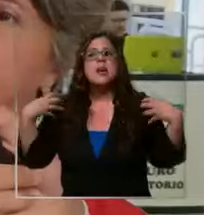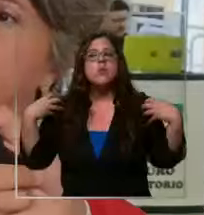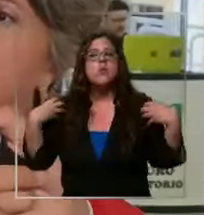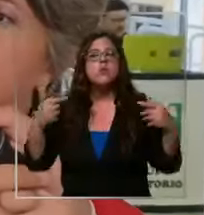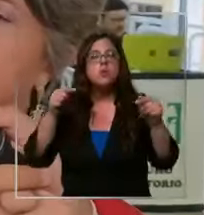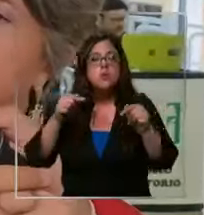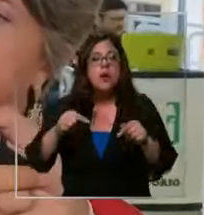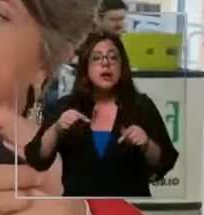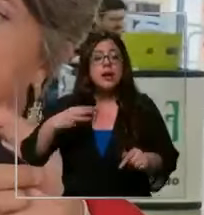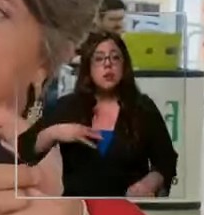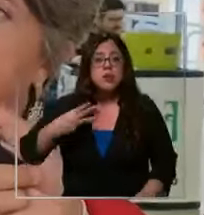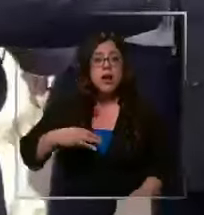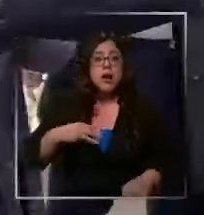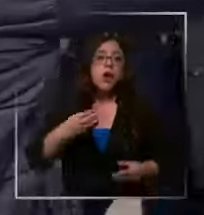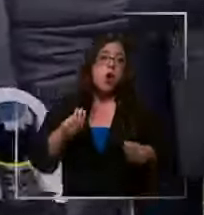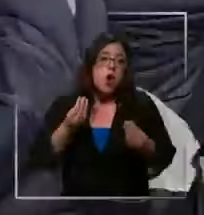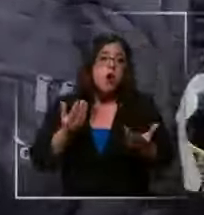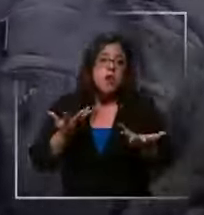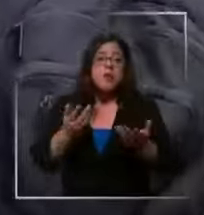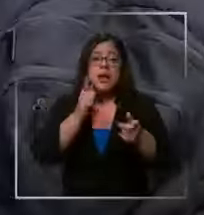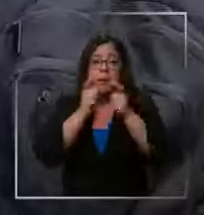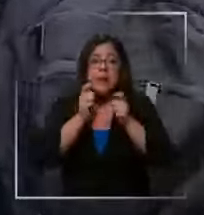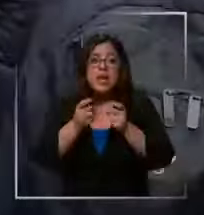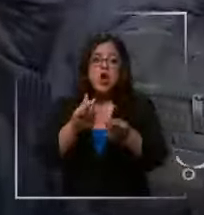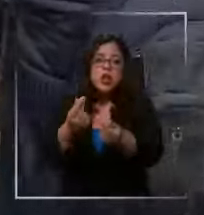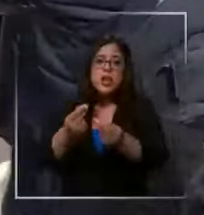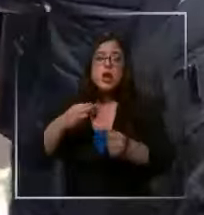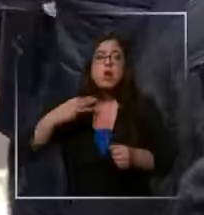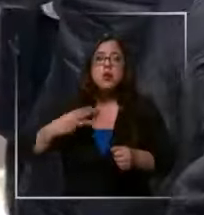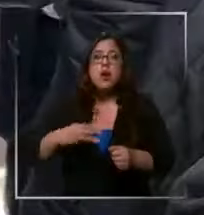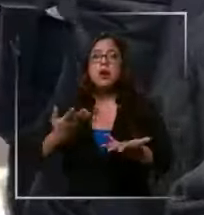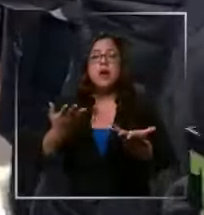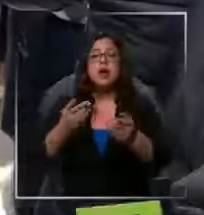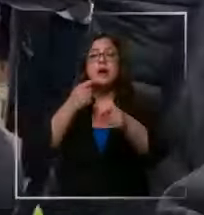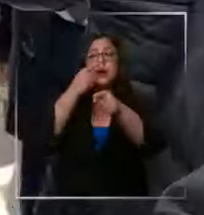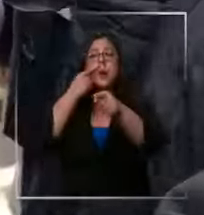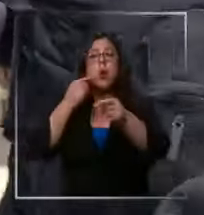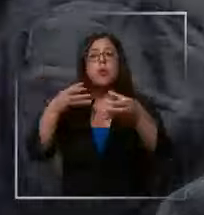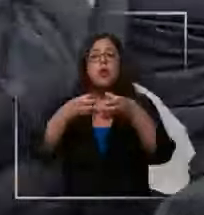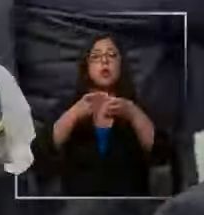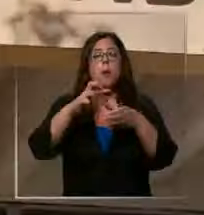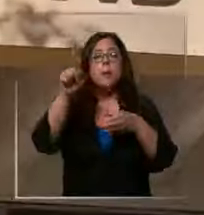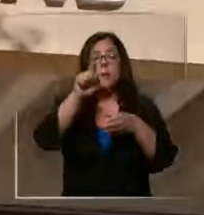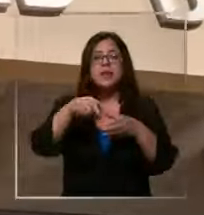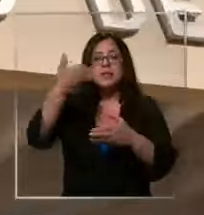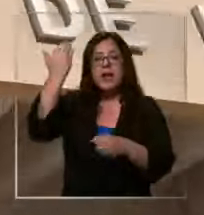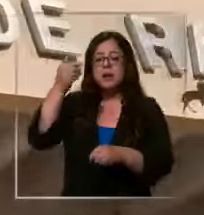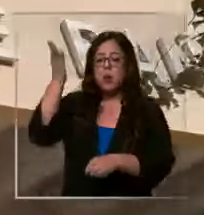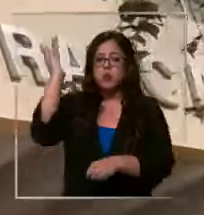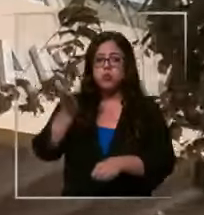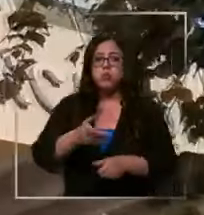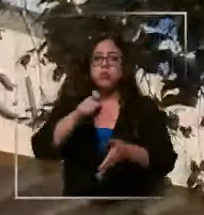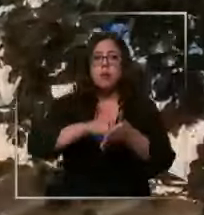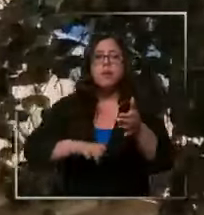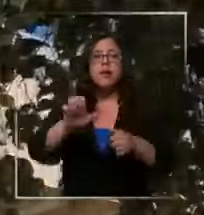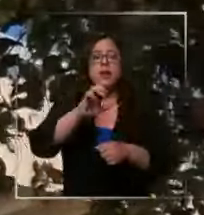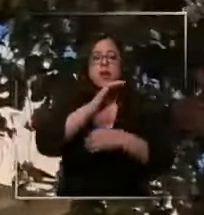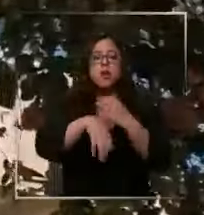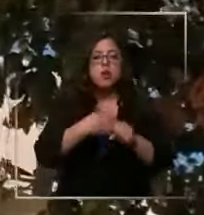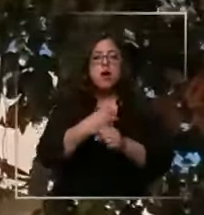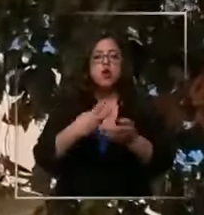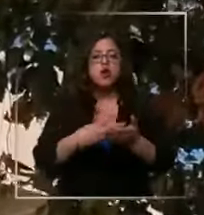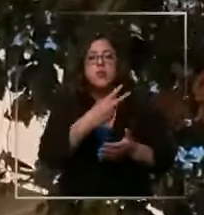un peligro para las arcas municipales. Juan Ramón Godoy, el alcalde al que el Partido Socialista le suspendió su militancia en enero de 2023,